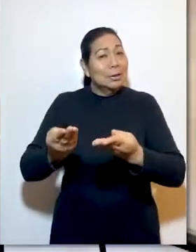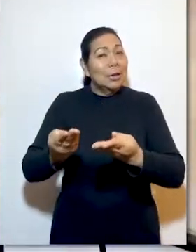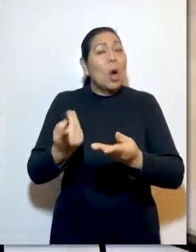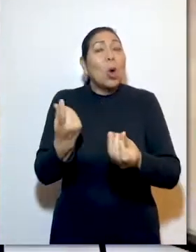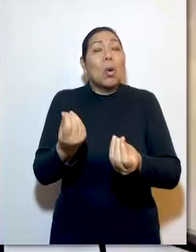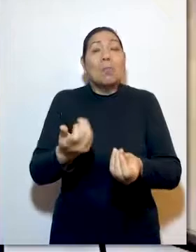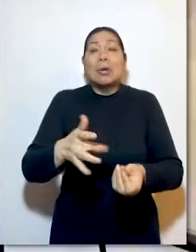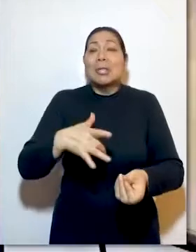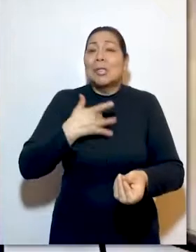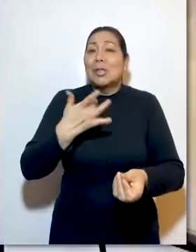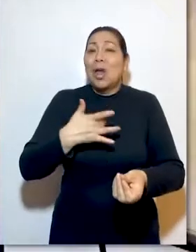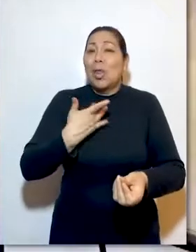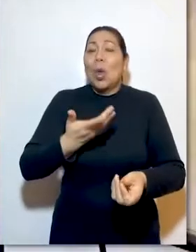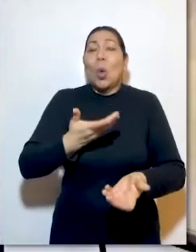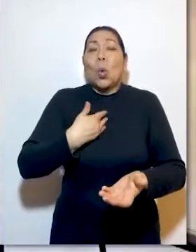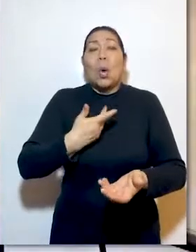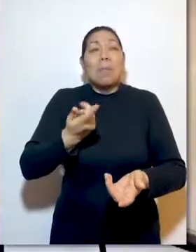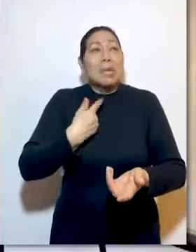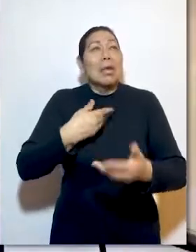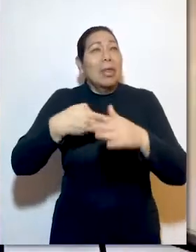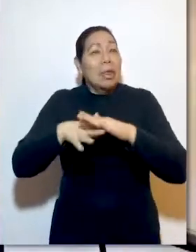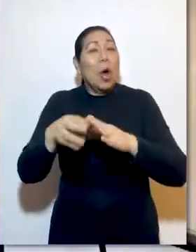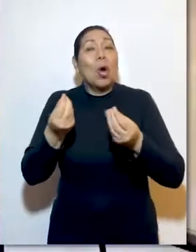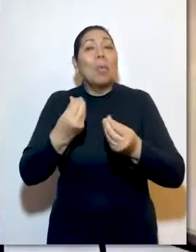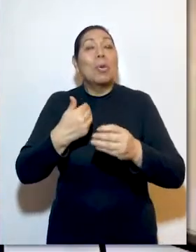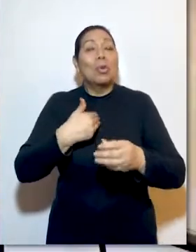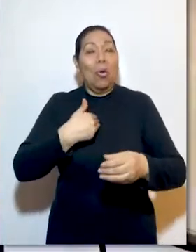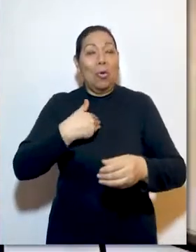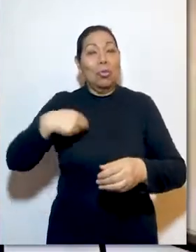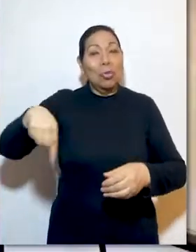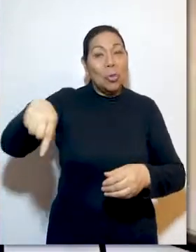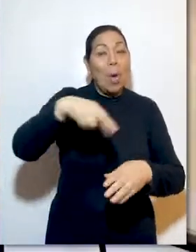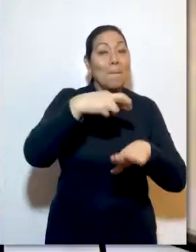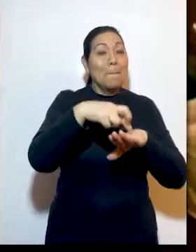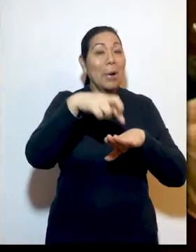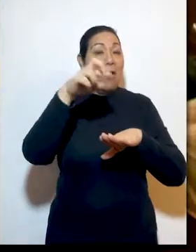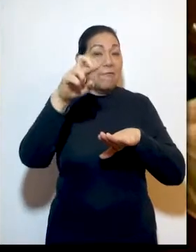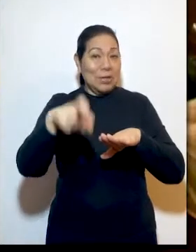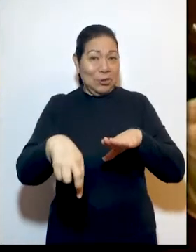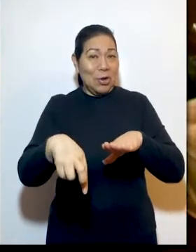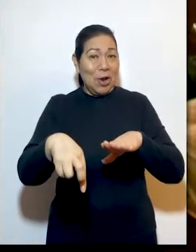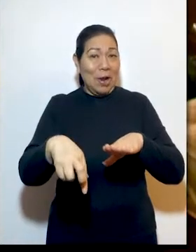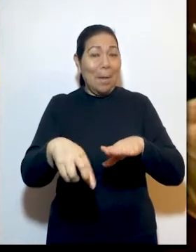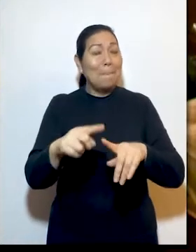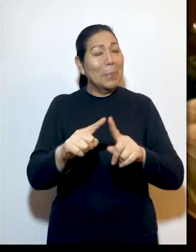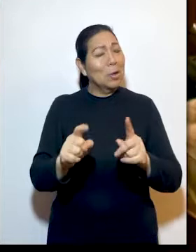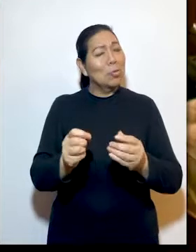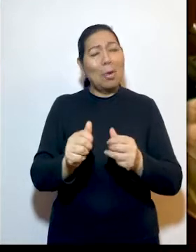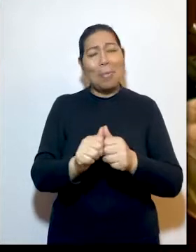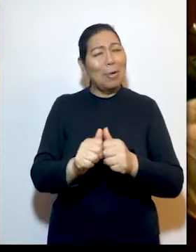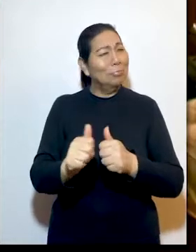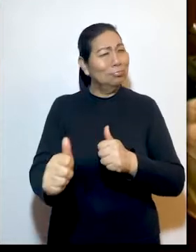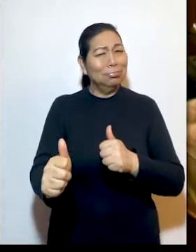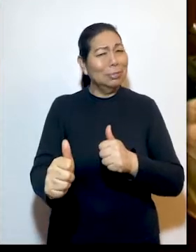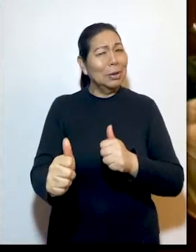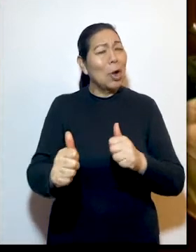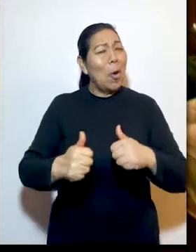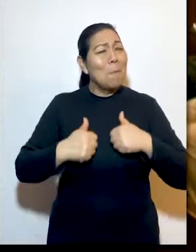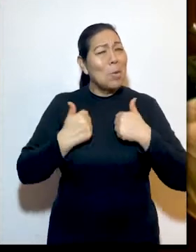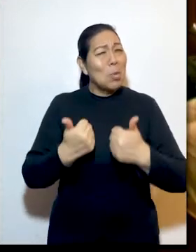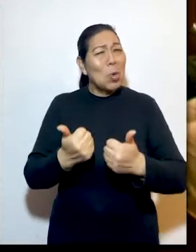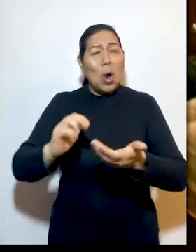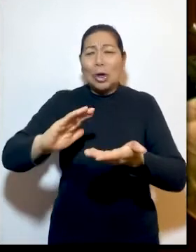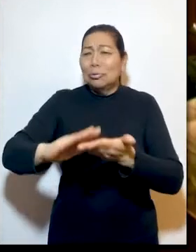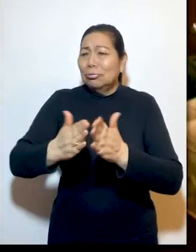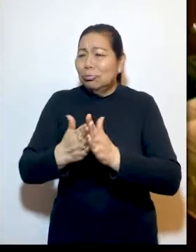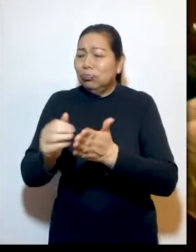público el sentido de nuestra actuación profesional. Aseveró que aún estamos muy lejos de